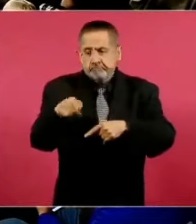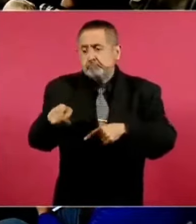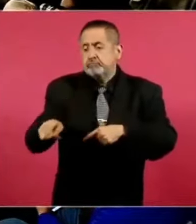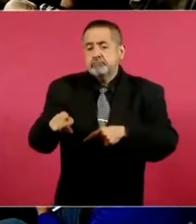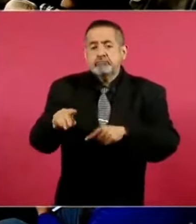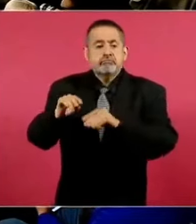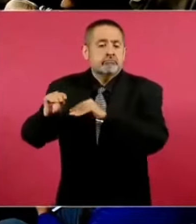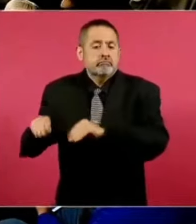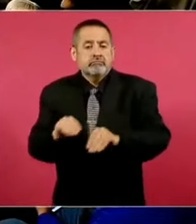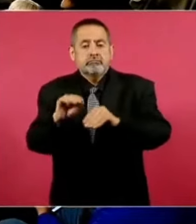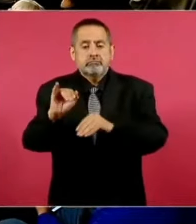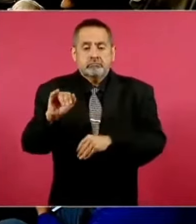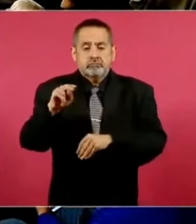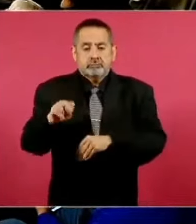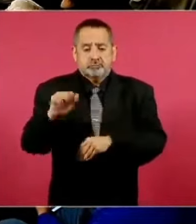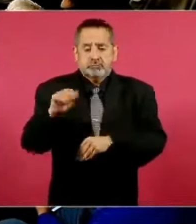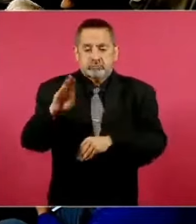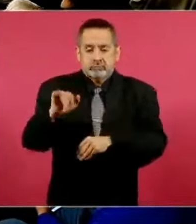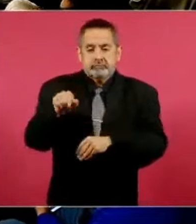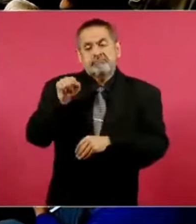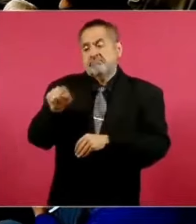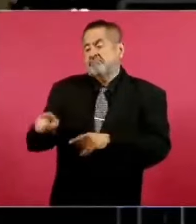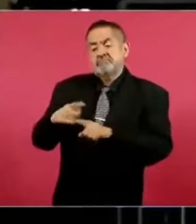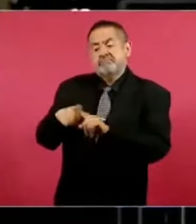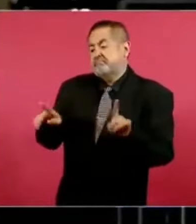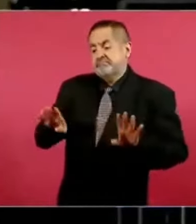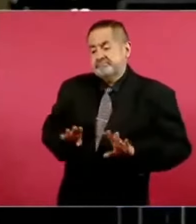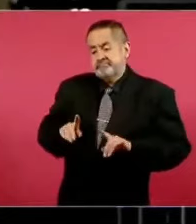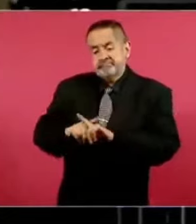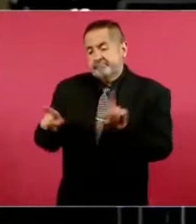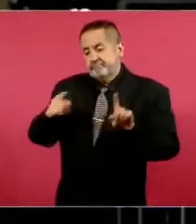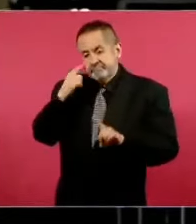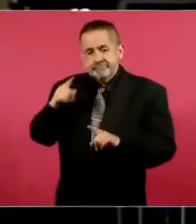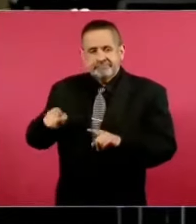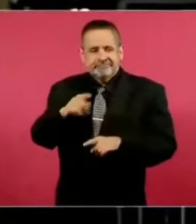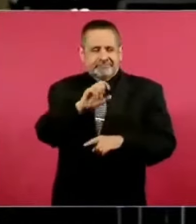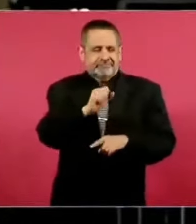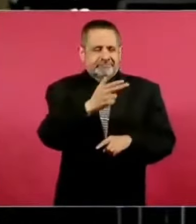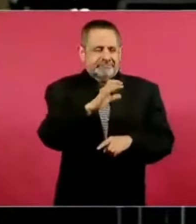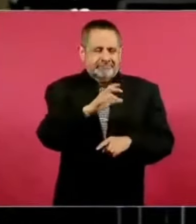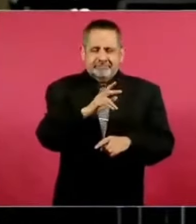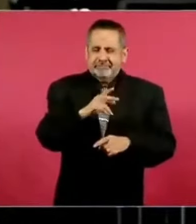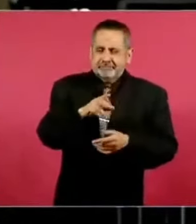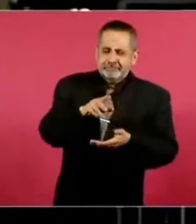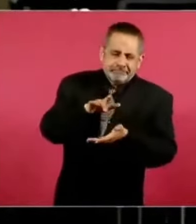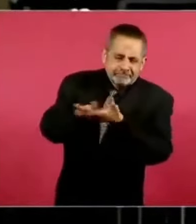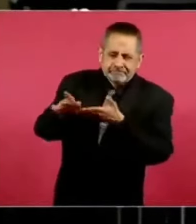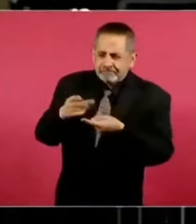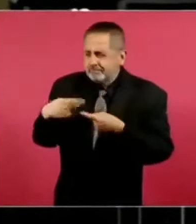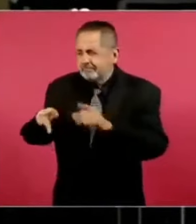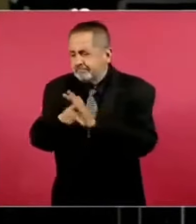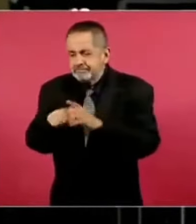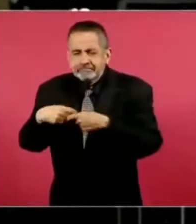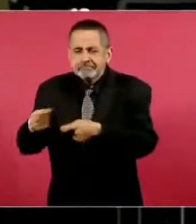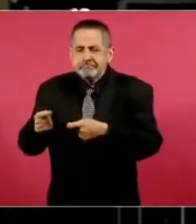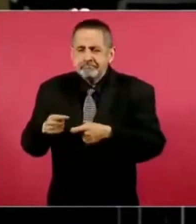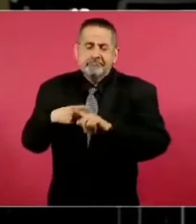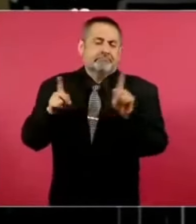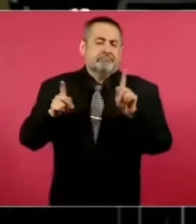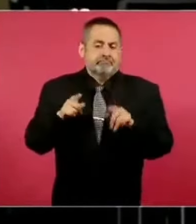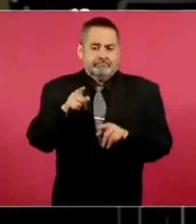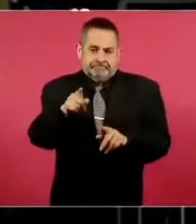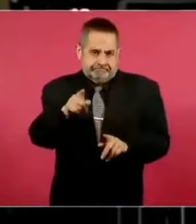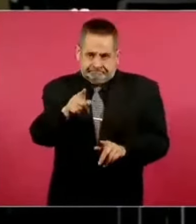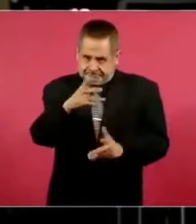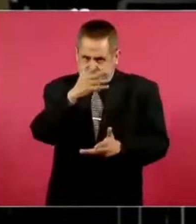parte del Insabi y que hay ese otro procedimiento para que Hacienda libere recursos, una cosa así. No sé si sea tal el caso y si nos pudiera